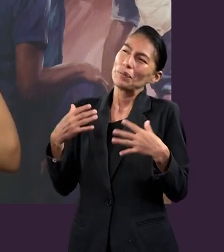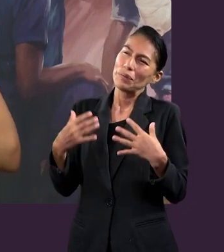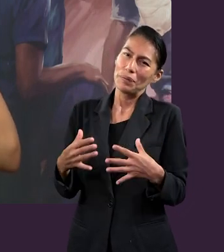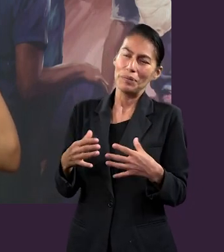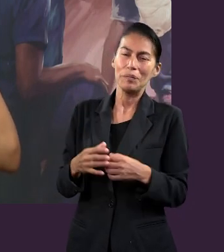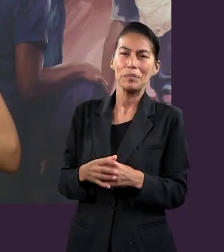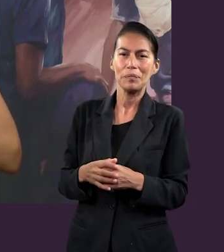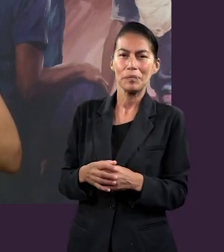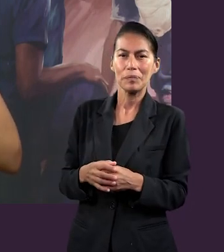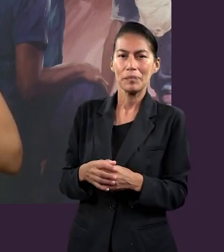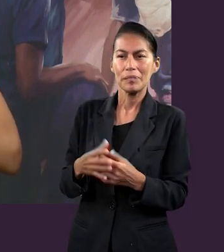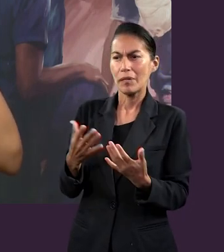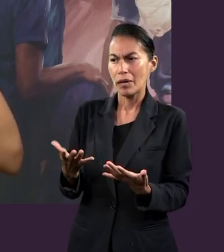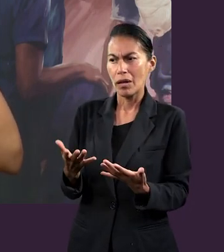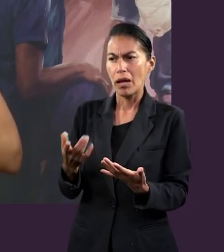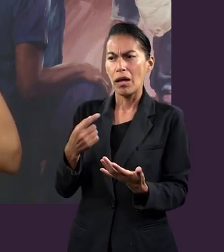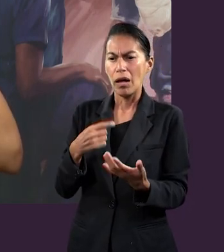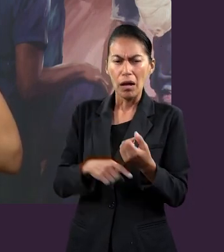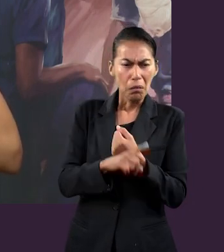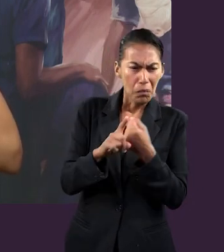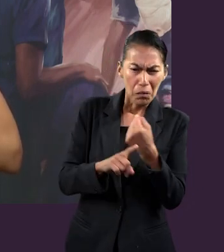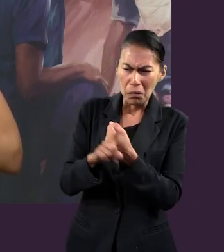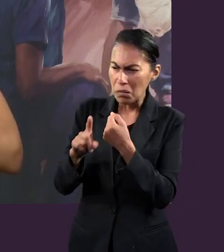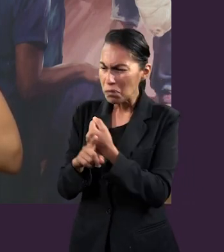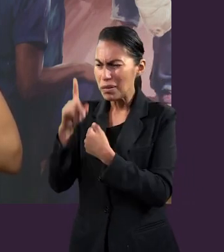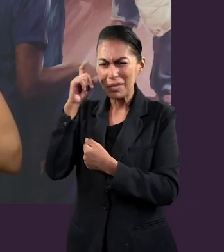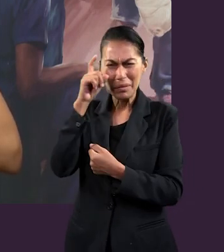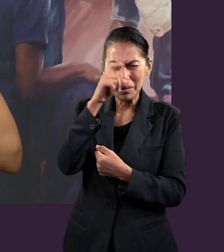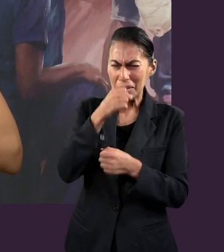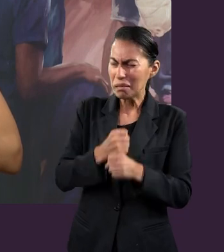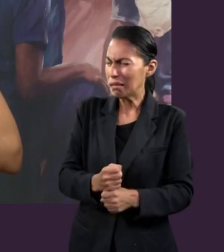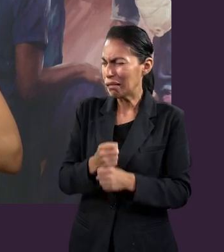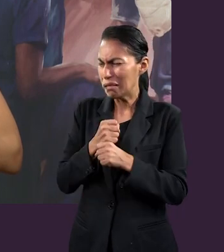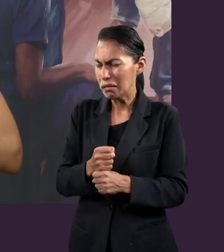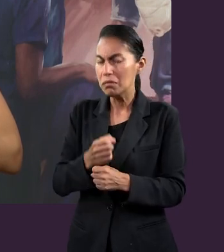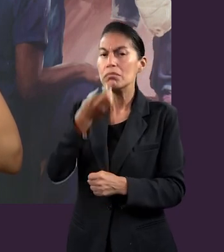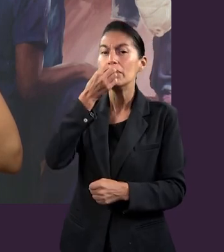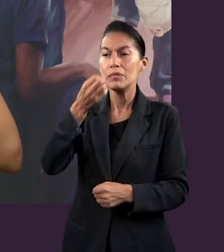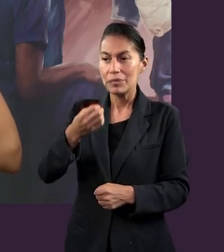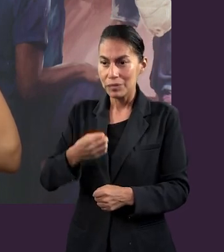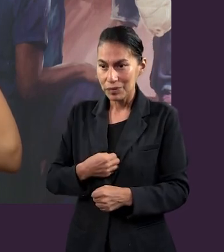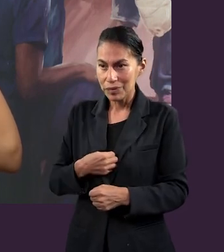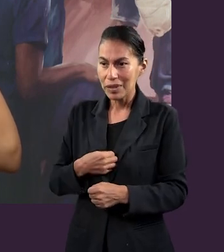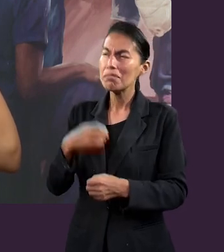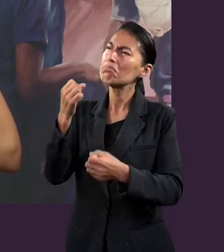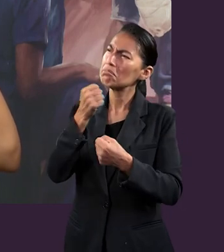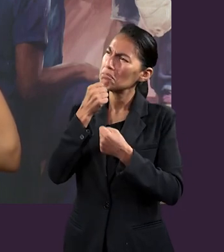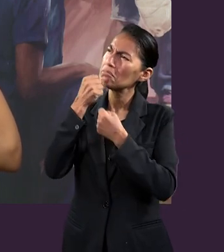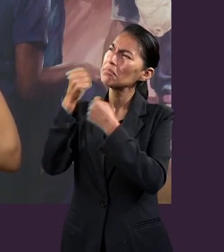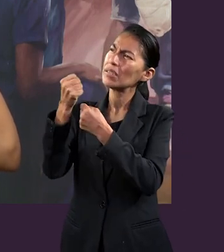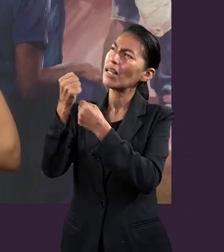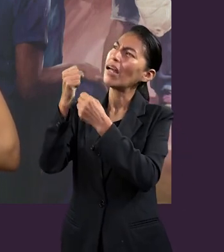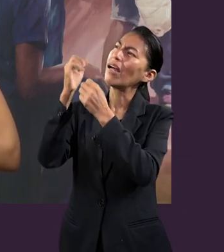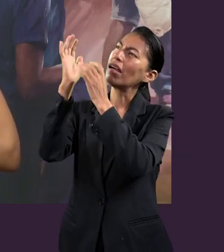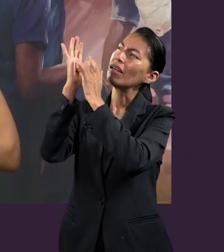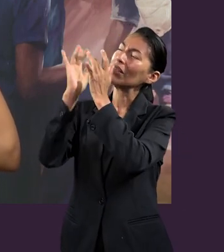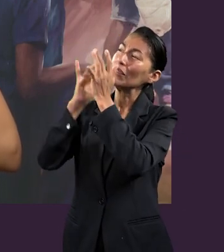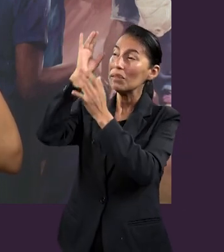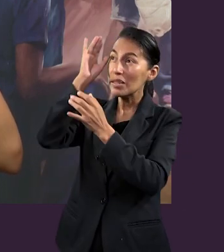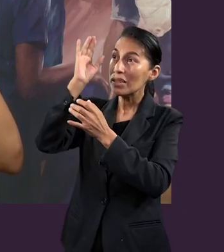que a pesar de las dificultades, pues tengo la certeza de que por medio de Cristo